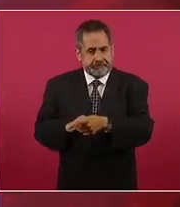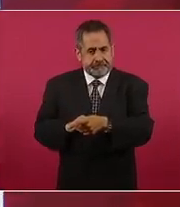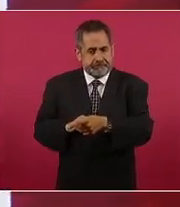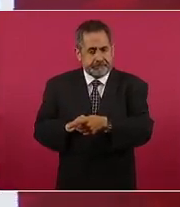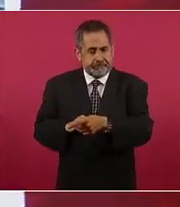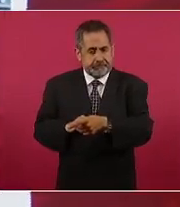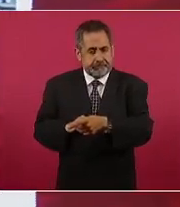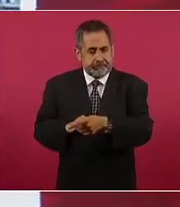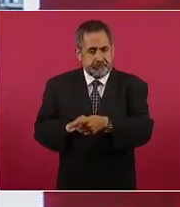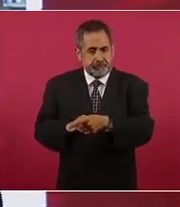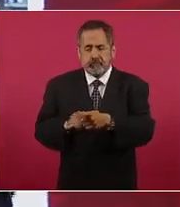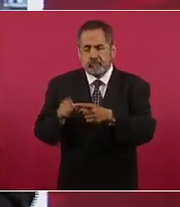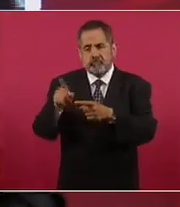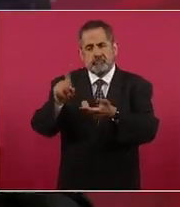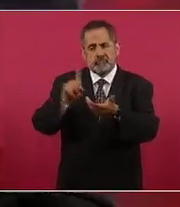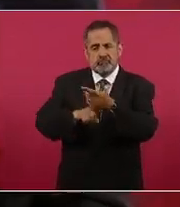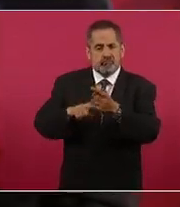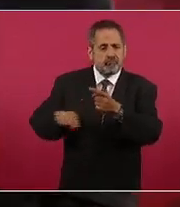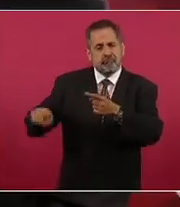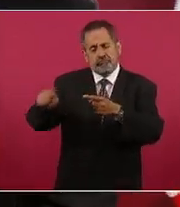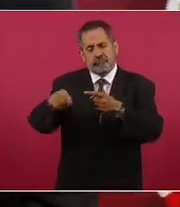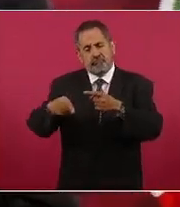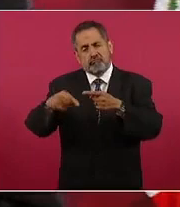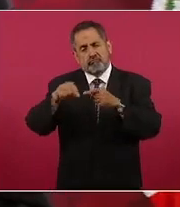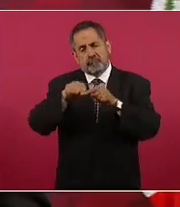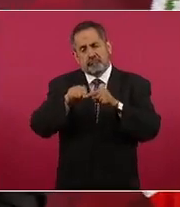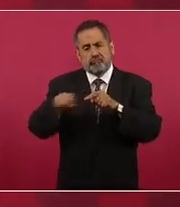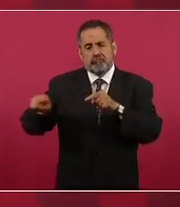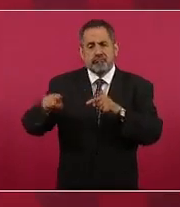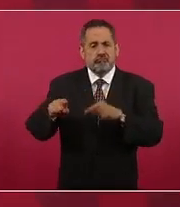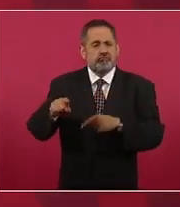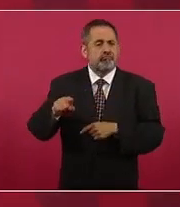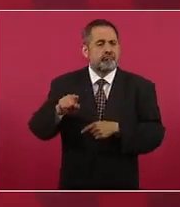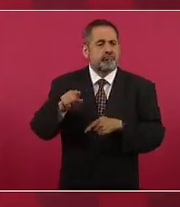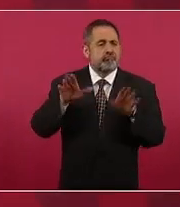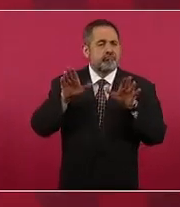una rama que es la Fuerza Aérea